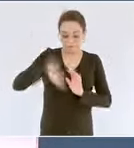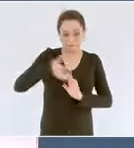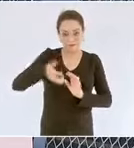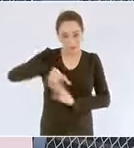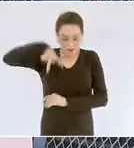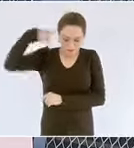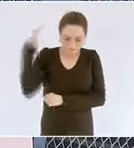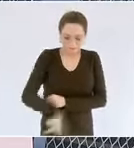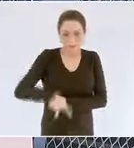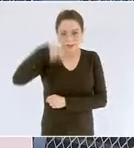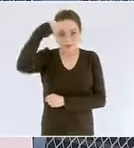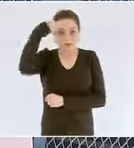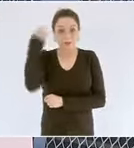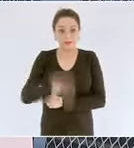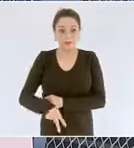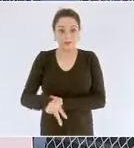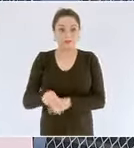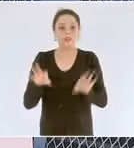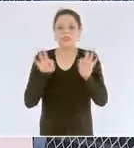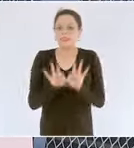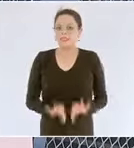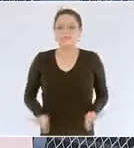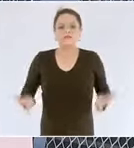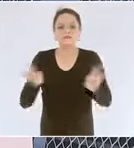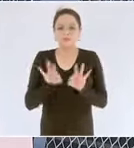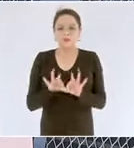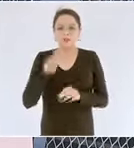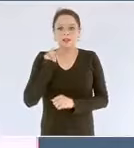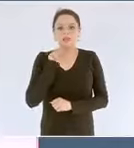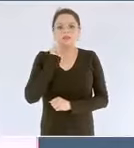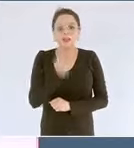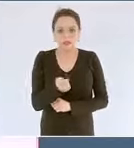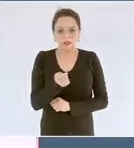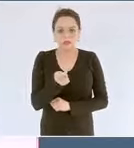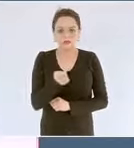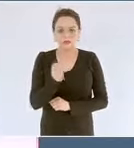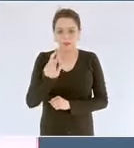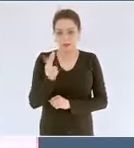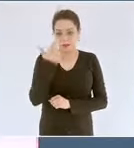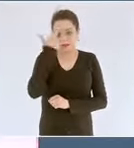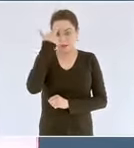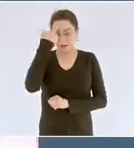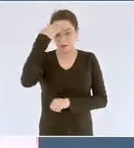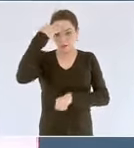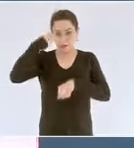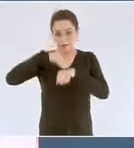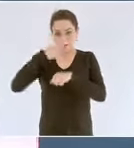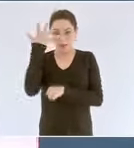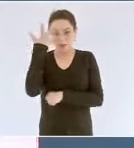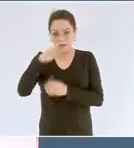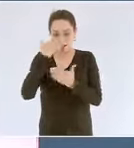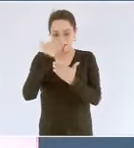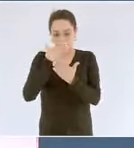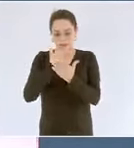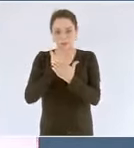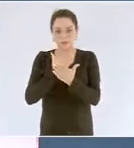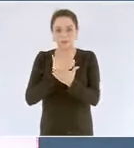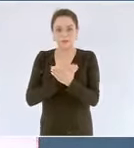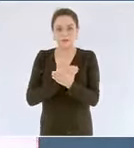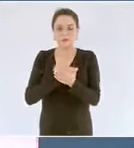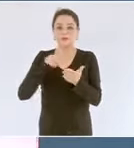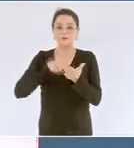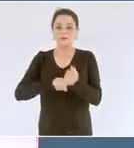las 10 principales acciones del gobierno que represento